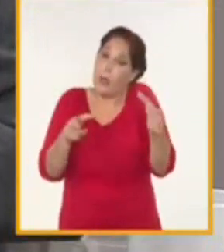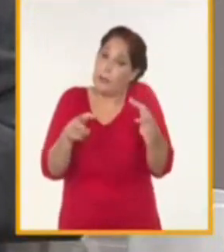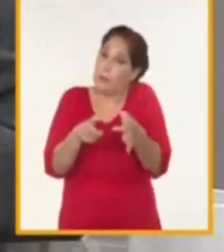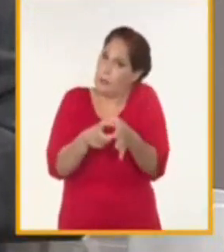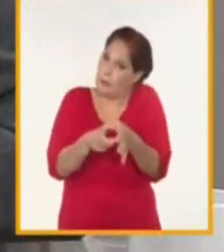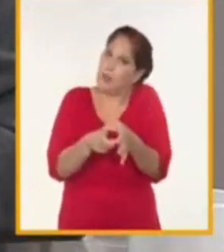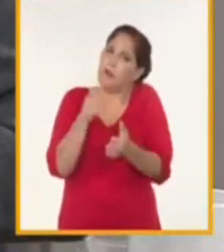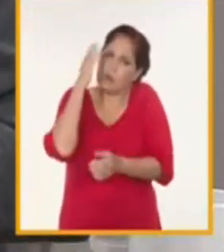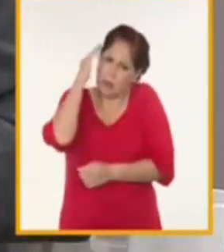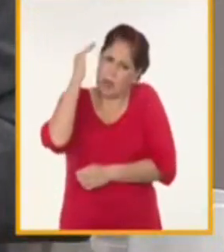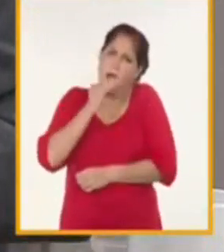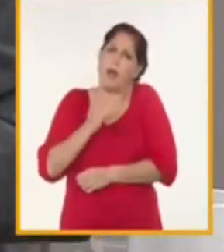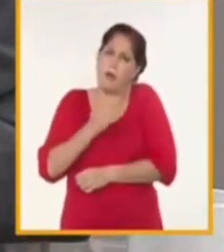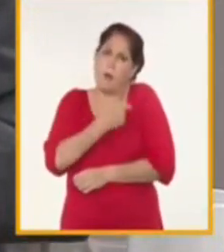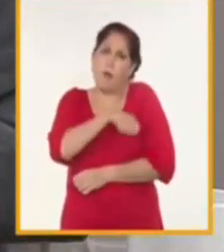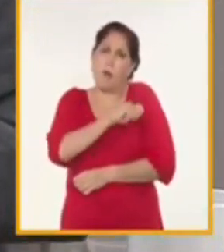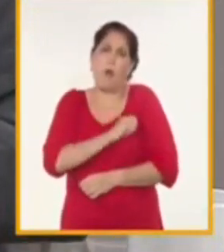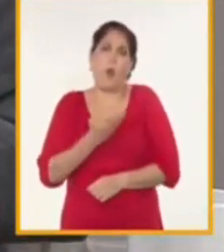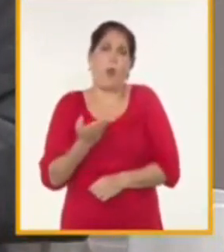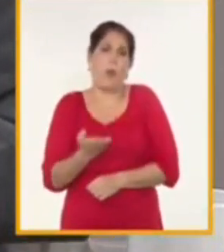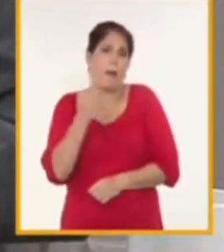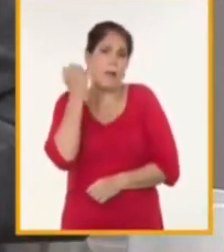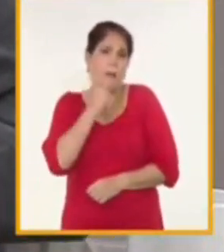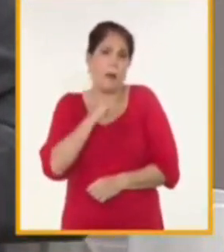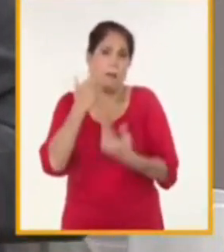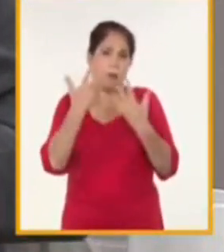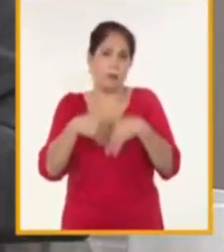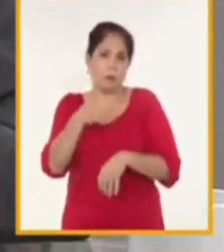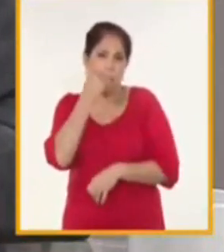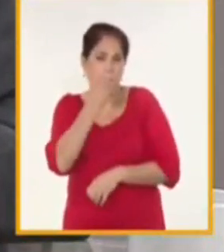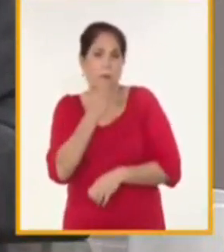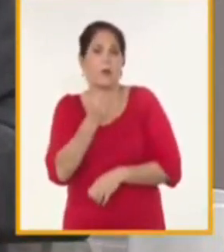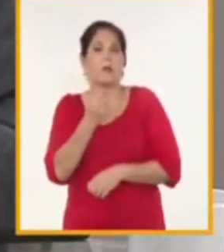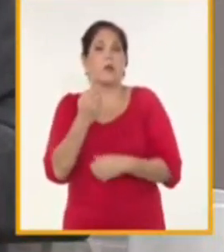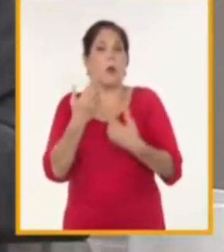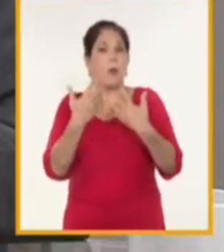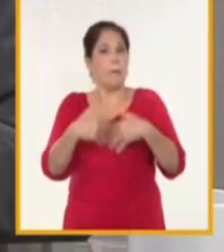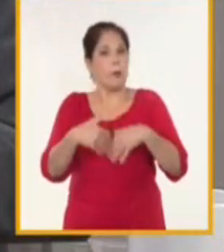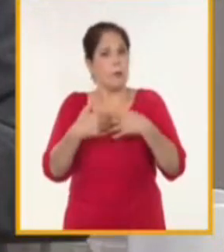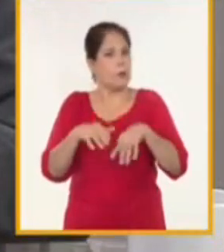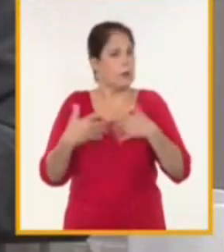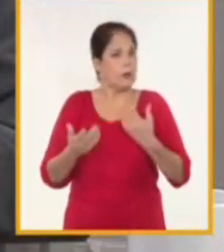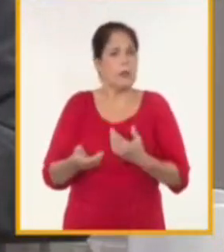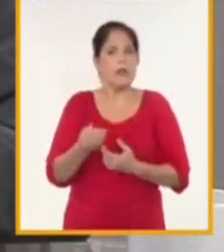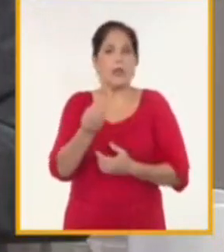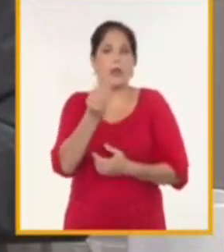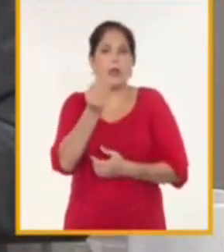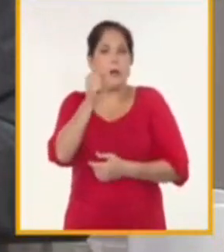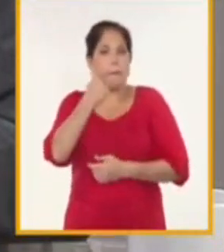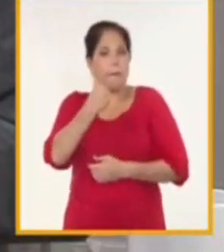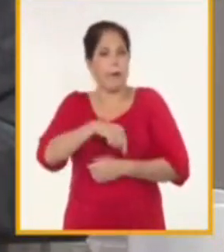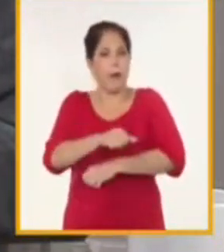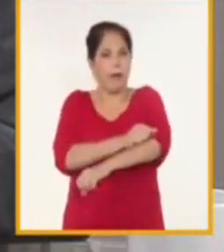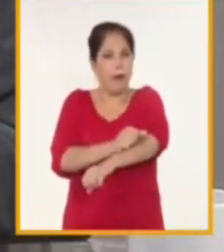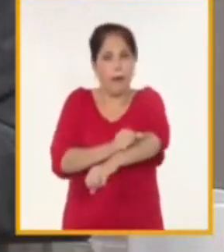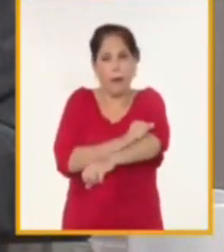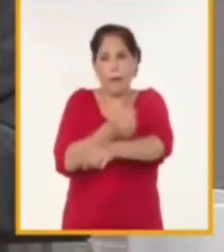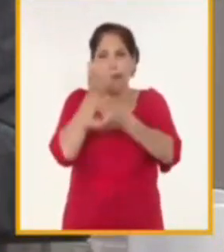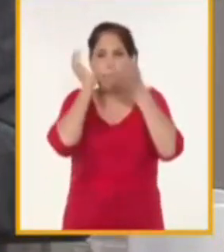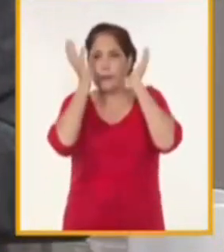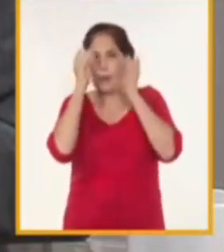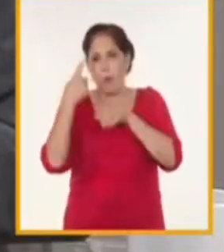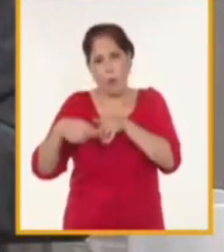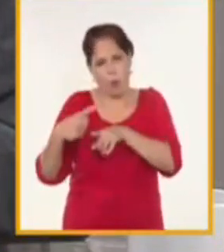tenemos mucho que hacer en producción de alimentos, en producción de bienes de consumo personal y